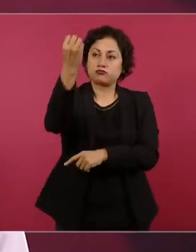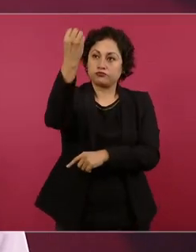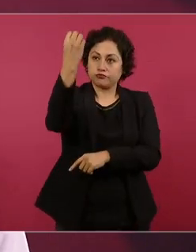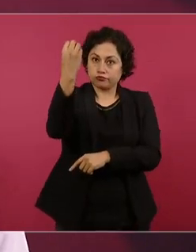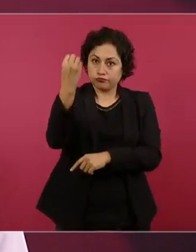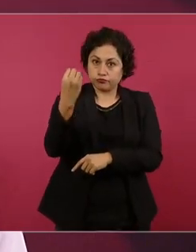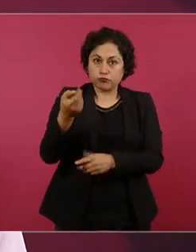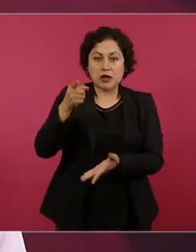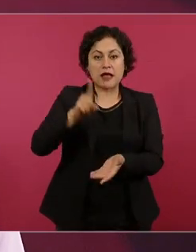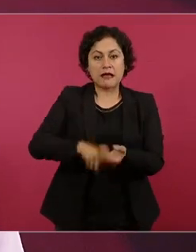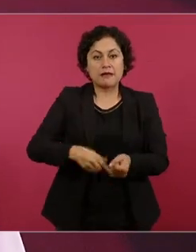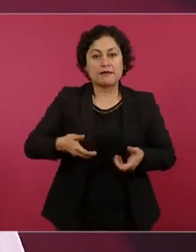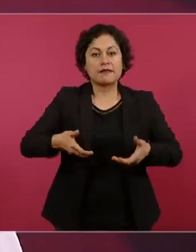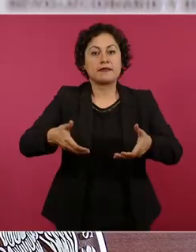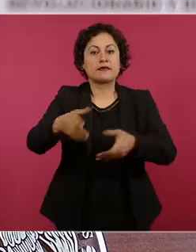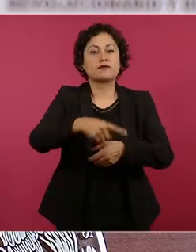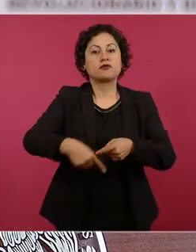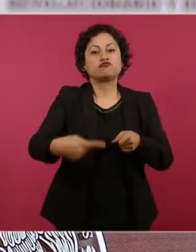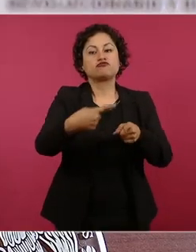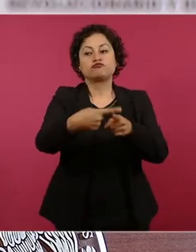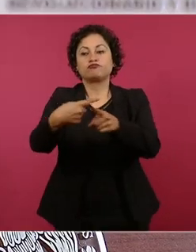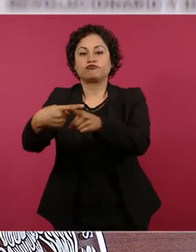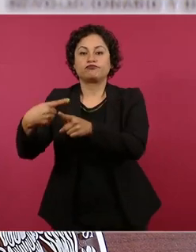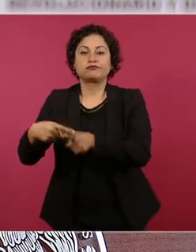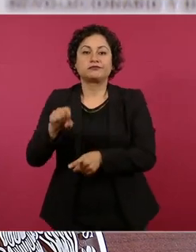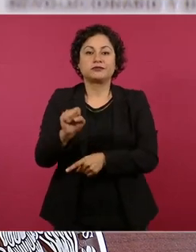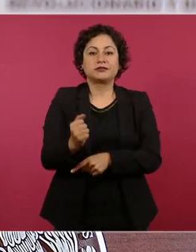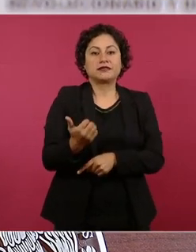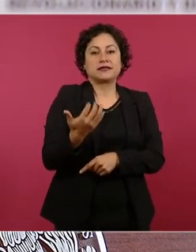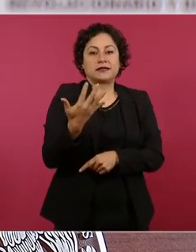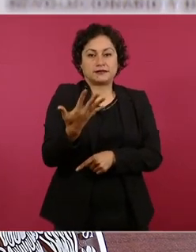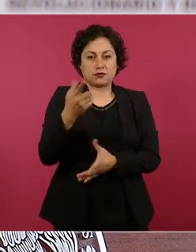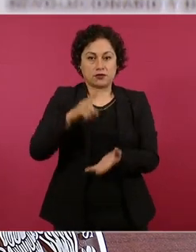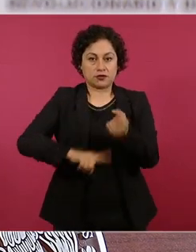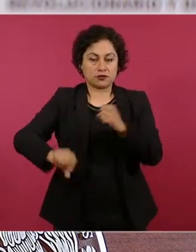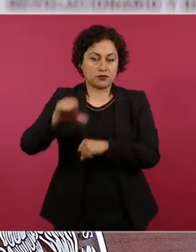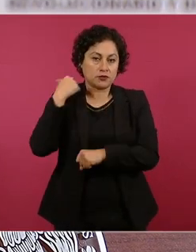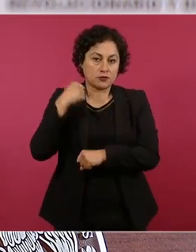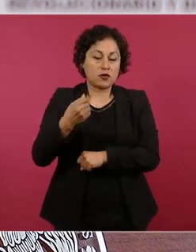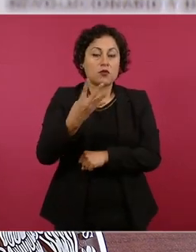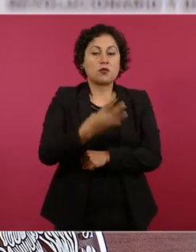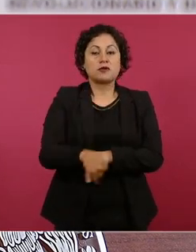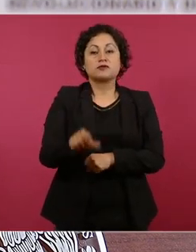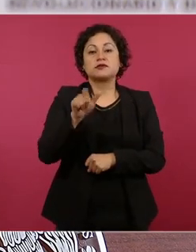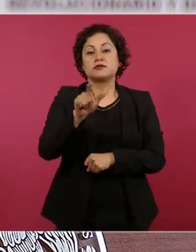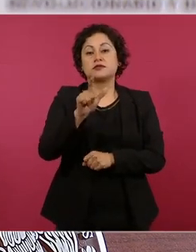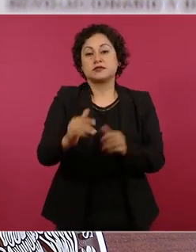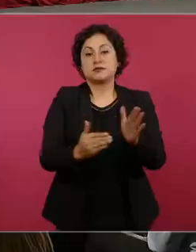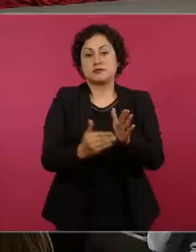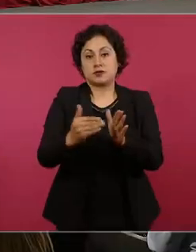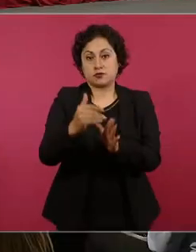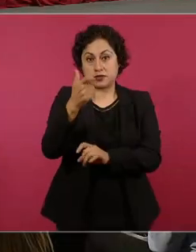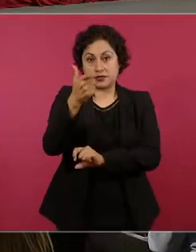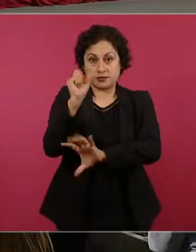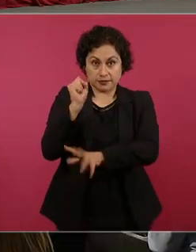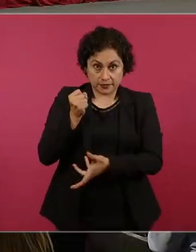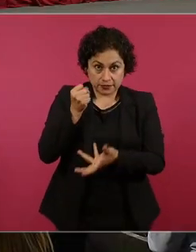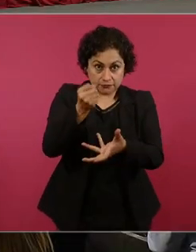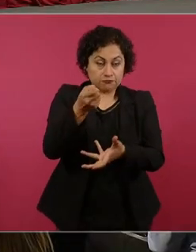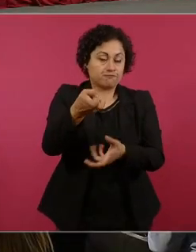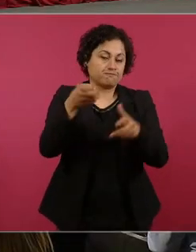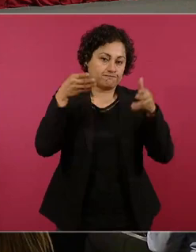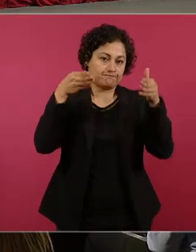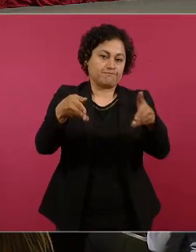de 65 cruces del puerto. 417 millones de pesos se invierten en esta estrategia.